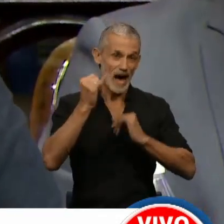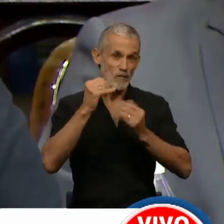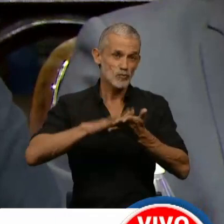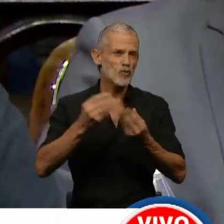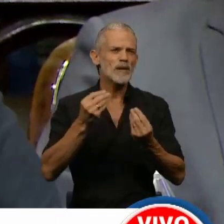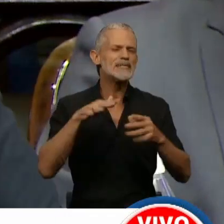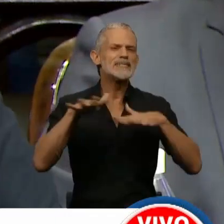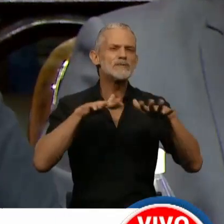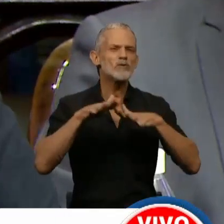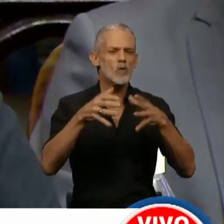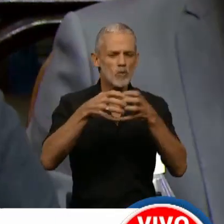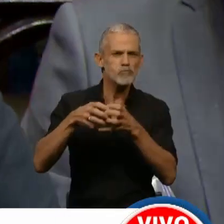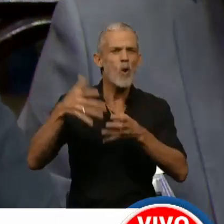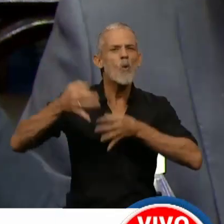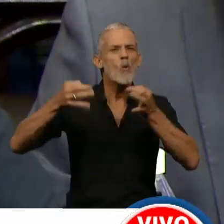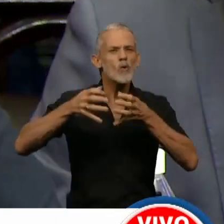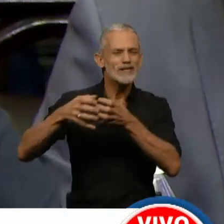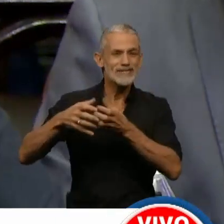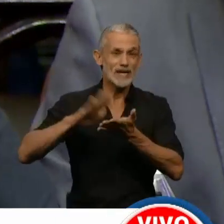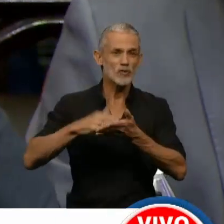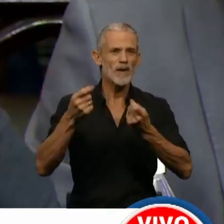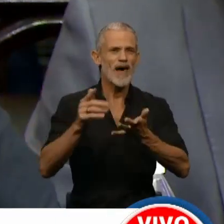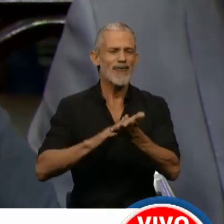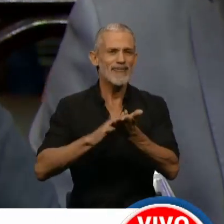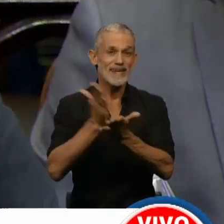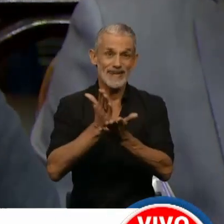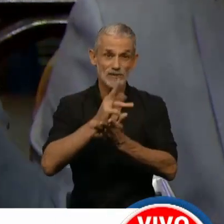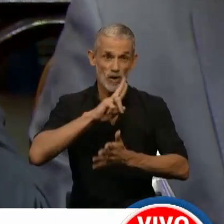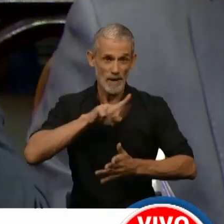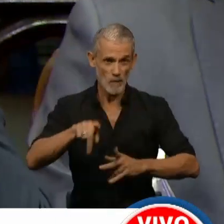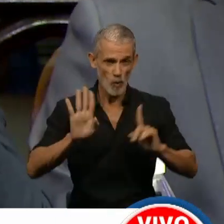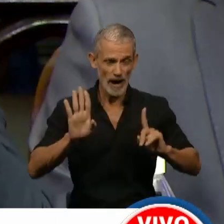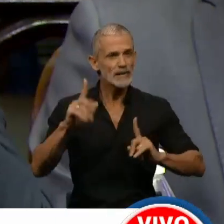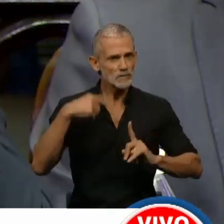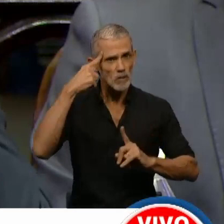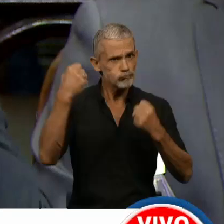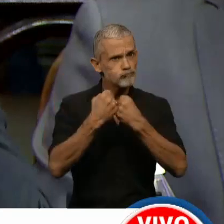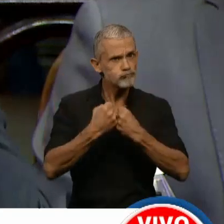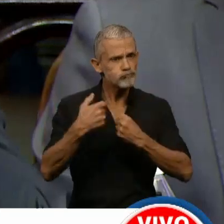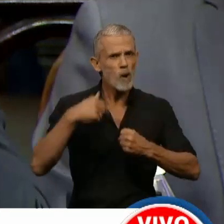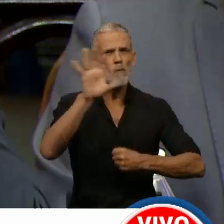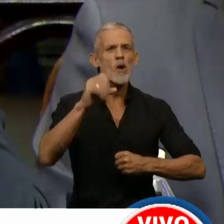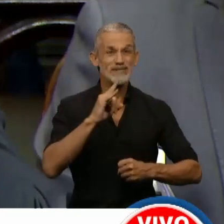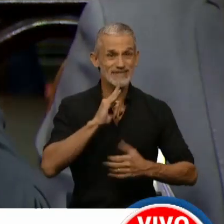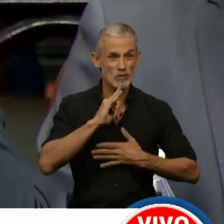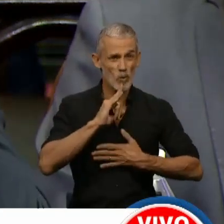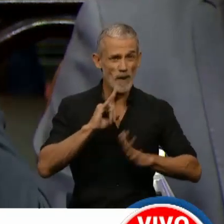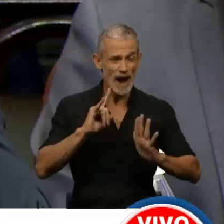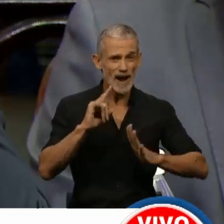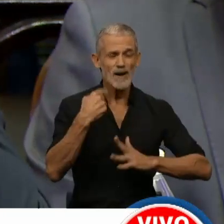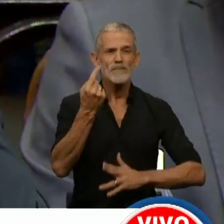la situación de un sector de la justicia con respecto a garantizar los derechos de las mujeres. Y la verdad que comparto, en mi provincia, en Tucumán,